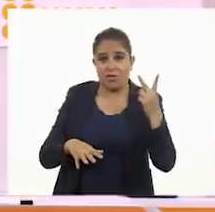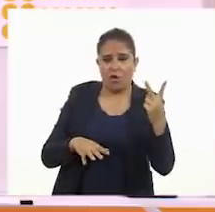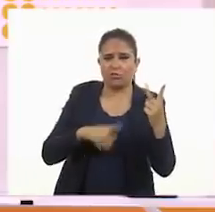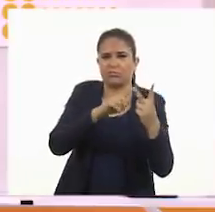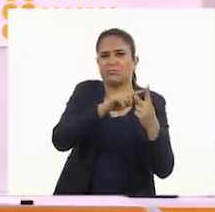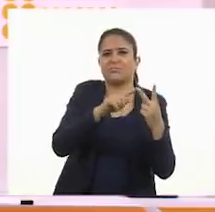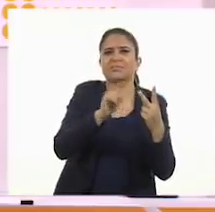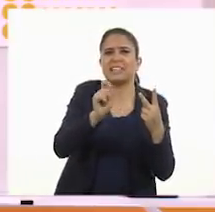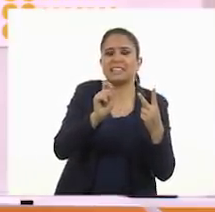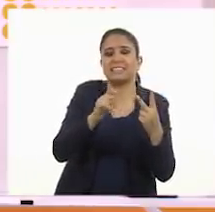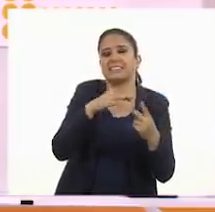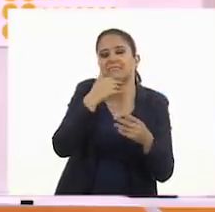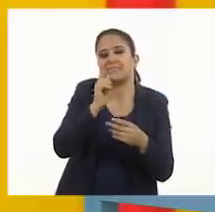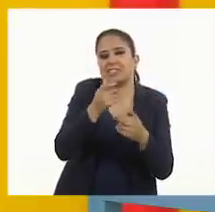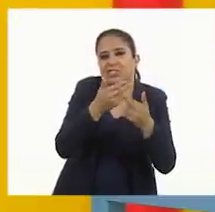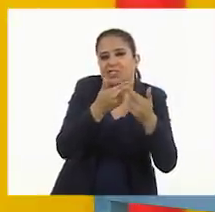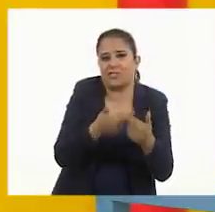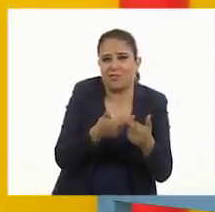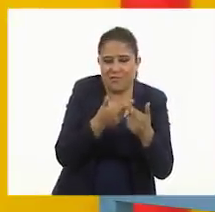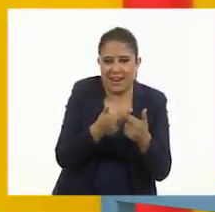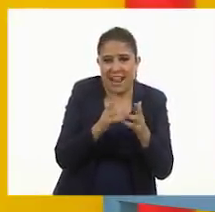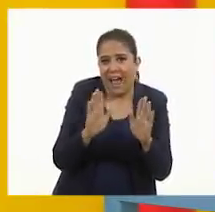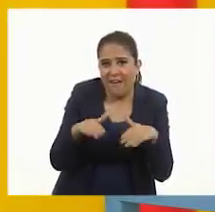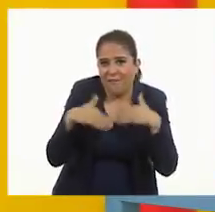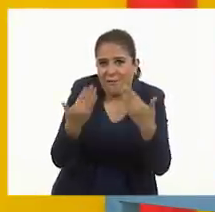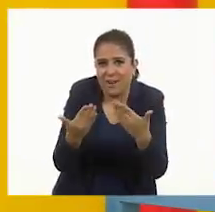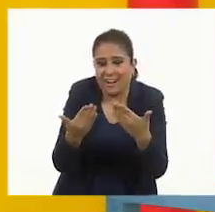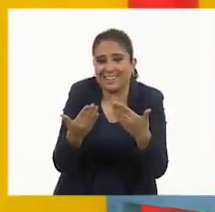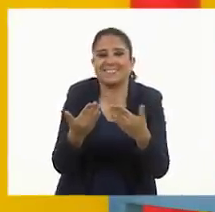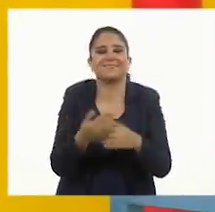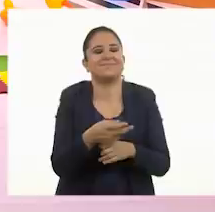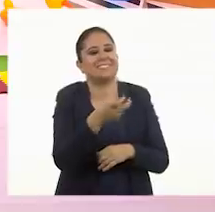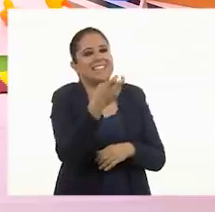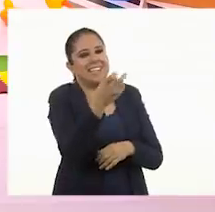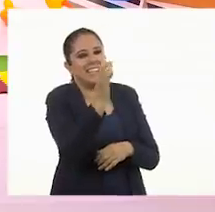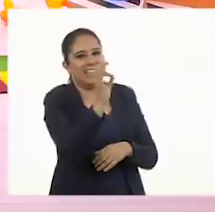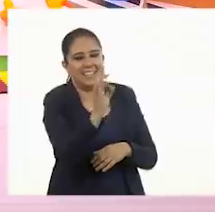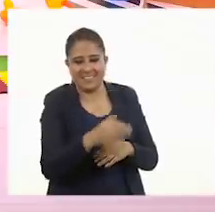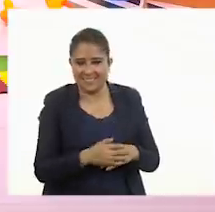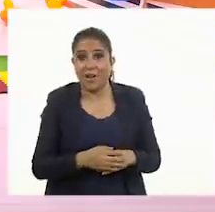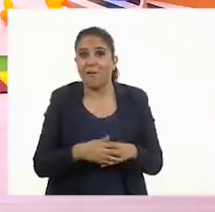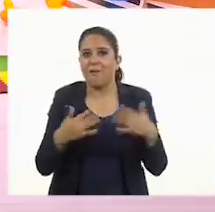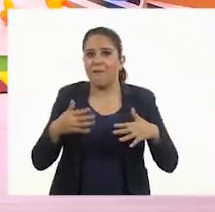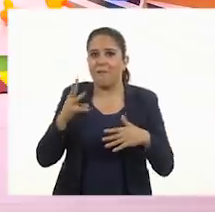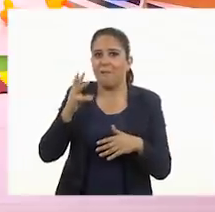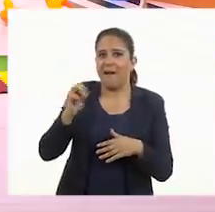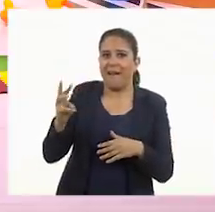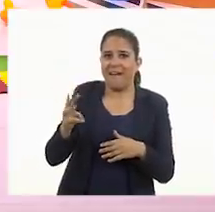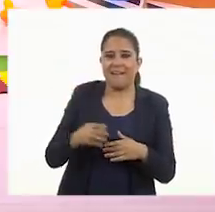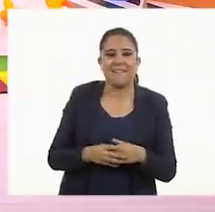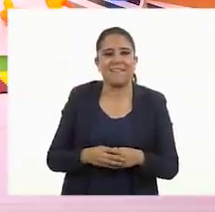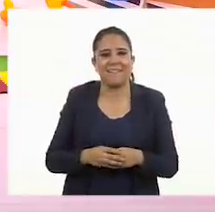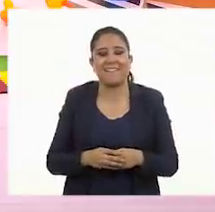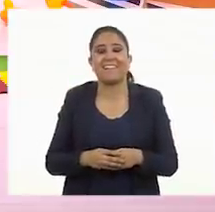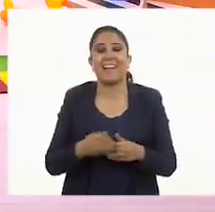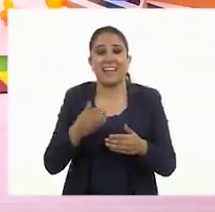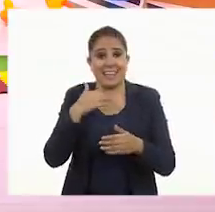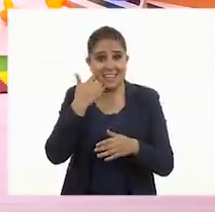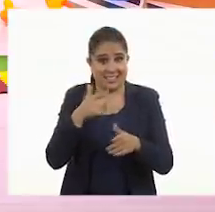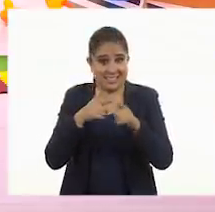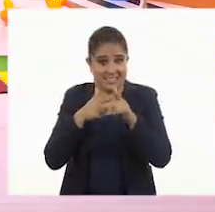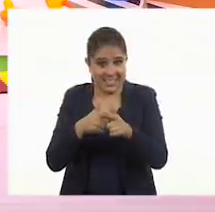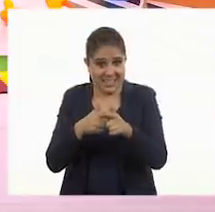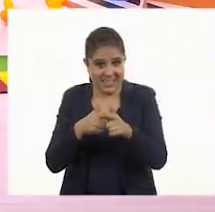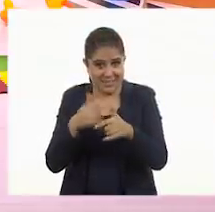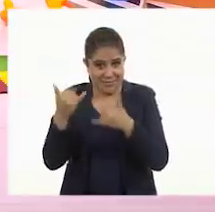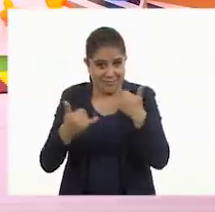ejemplo, representa las que nos sobraron, las que están afuera. Así es. ¡Wow! Bien. ¿Quieres seguir trabajando